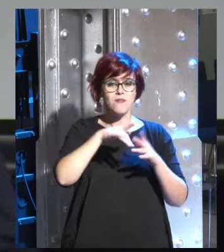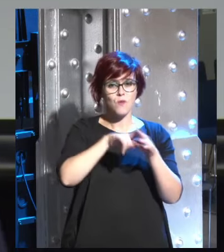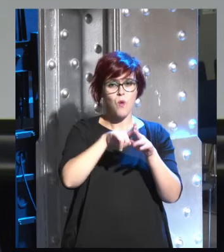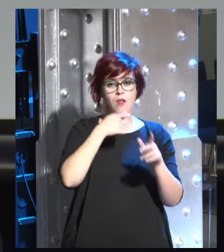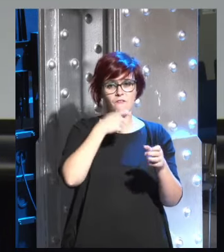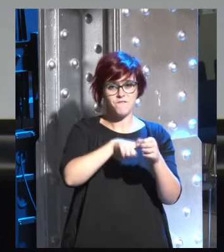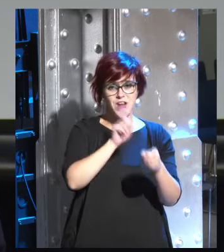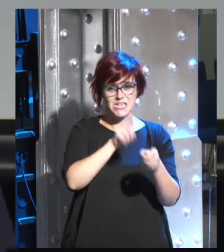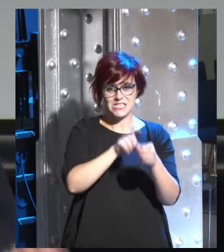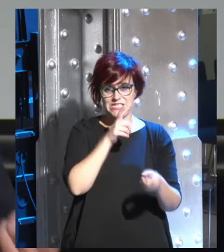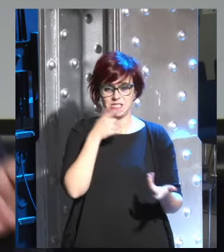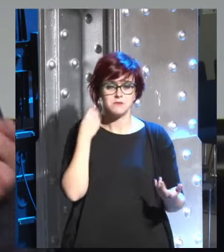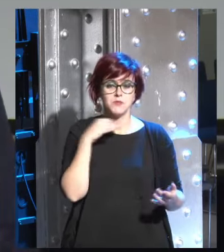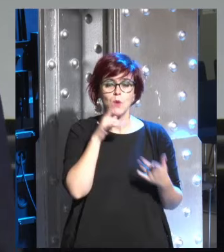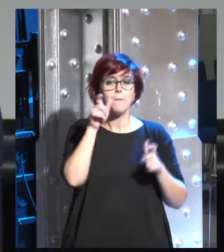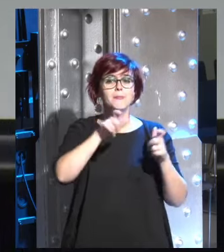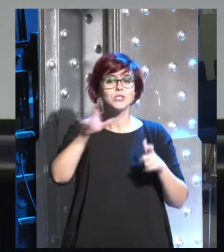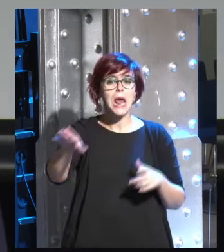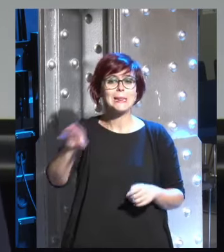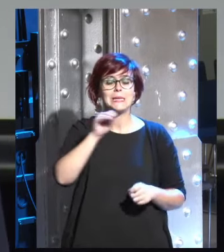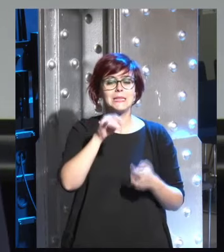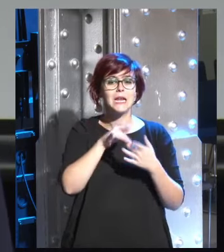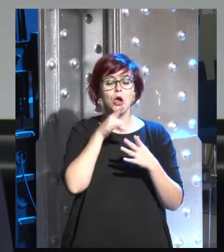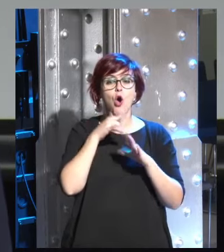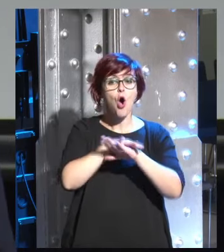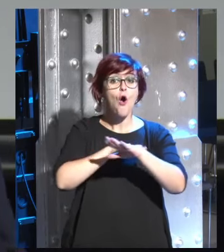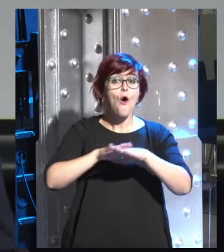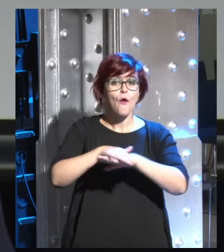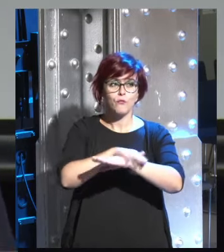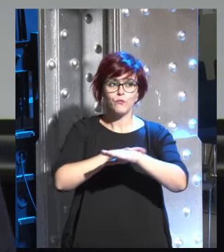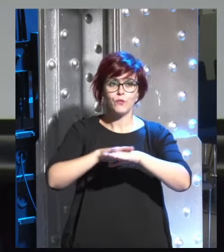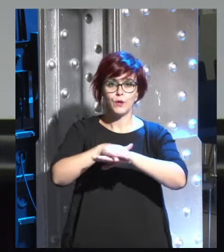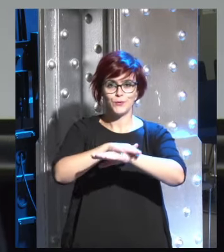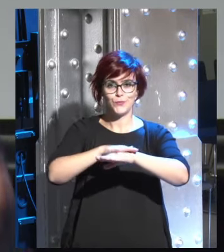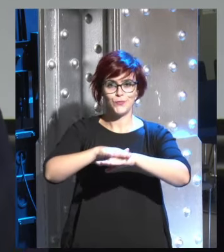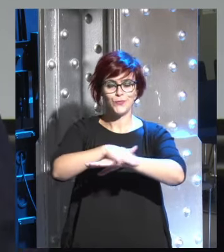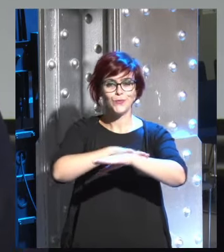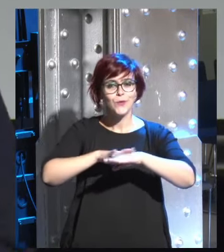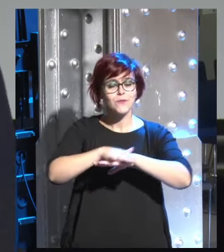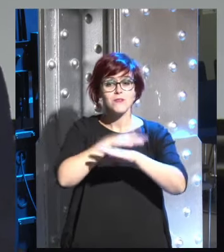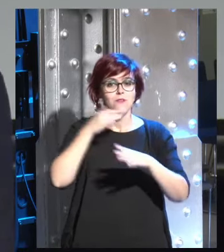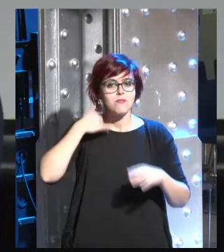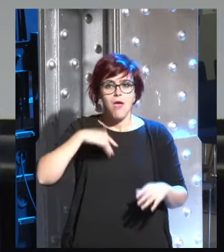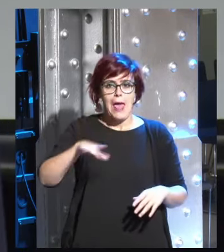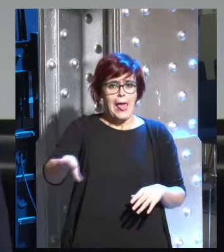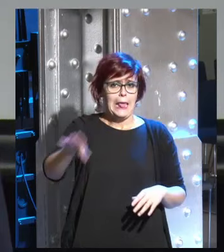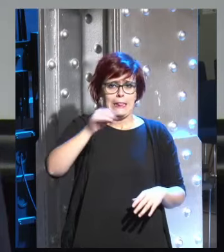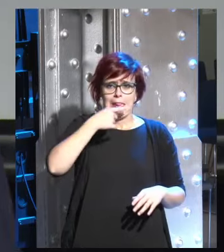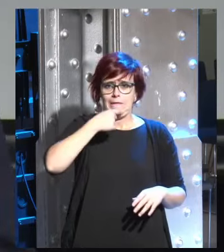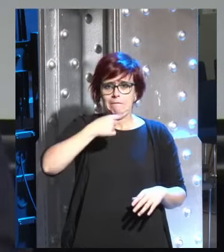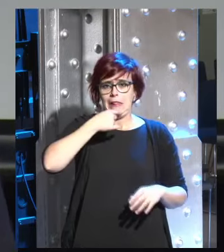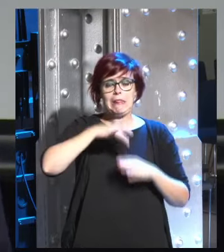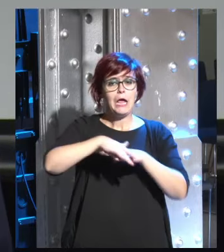tienen que comprender correctamente que los gobiernos mejor dicho las personas están ya comprendiendo que los